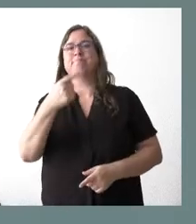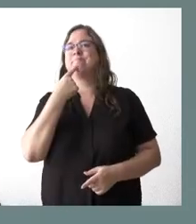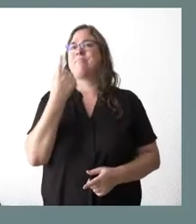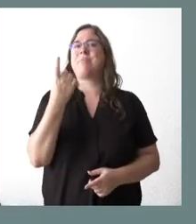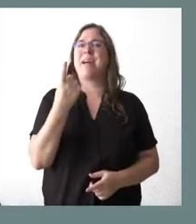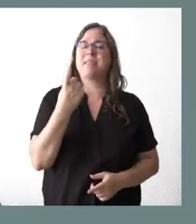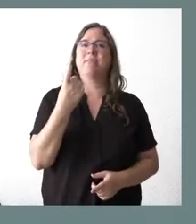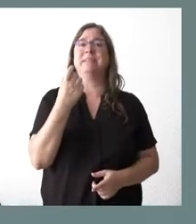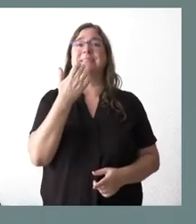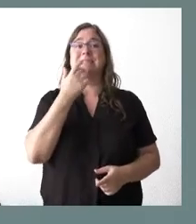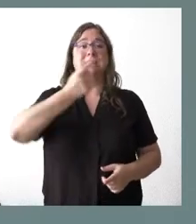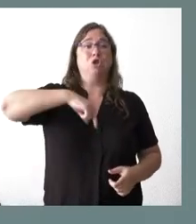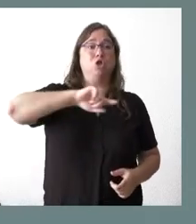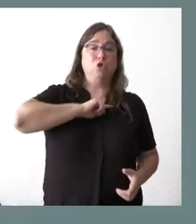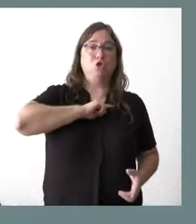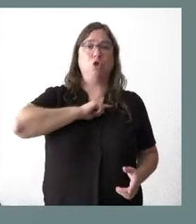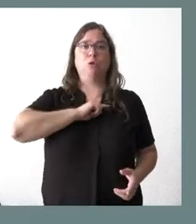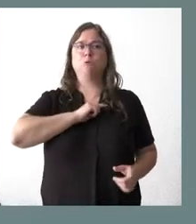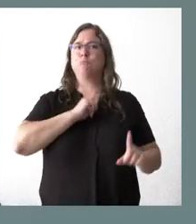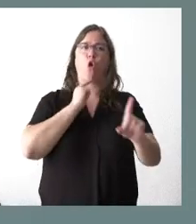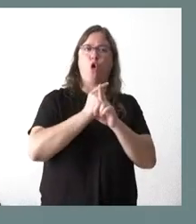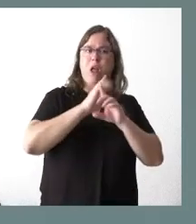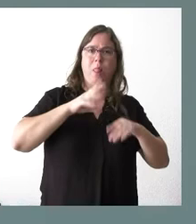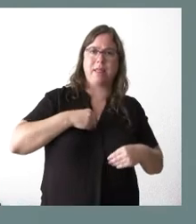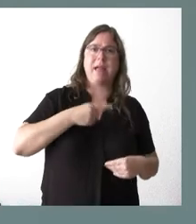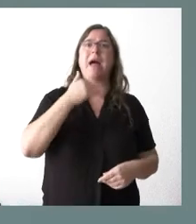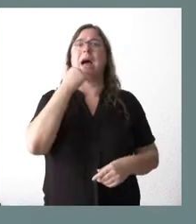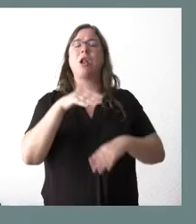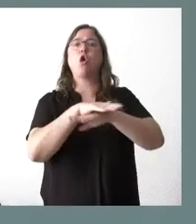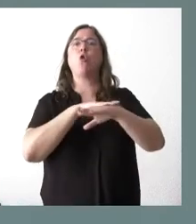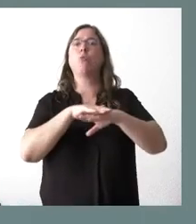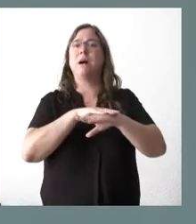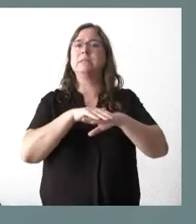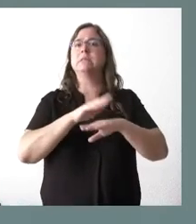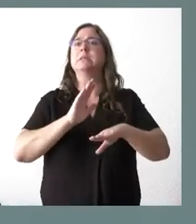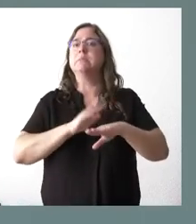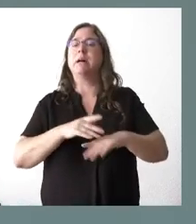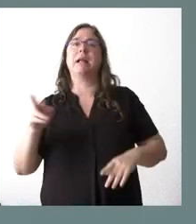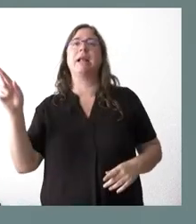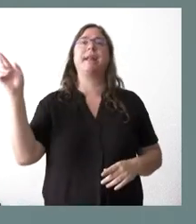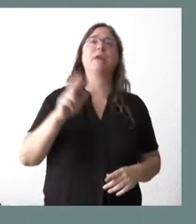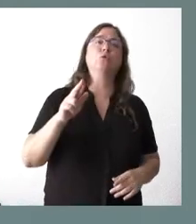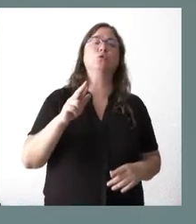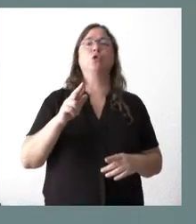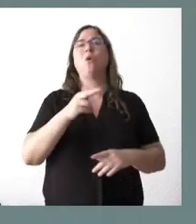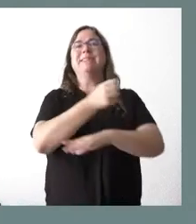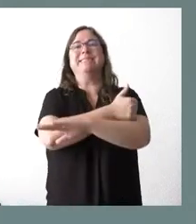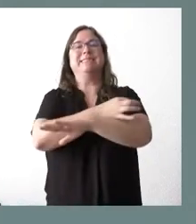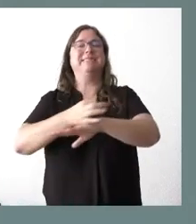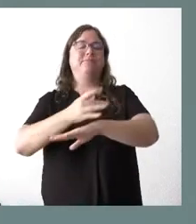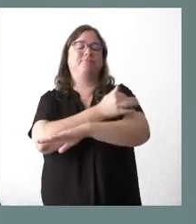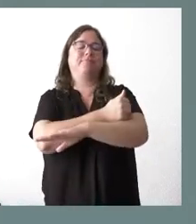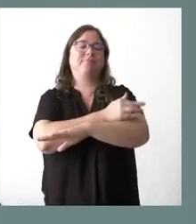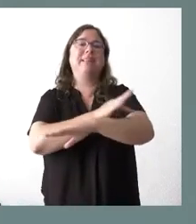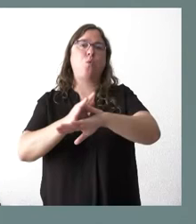en algo en el que nosotros estamos en contra también tenemos una base jurídica suficiente para aspirar a presentar recursos ante el Tribunal Constitucional. Lo que hacemos ahora es